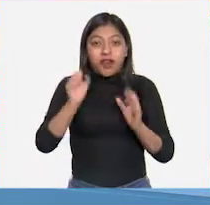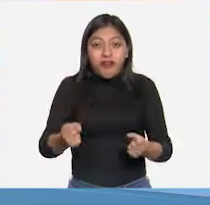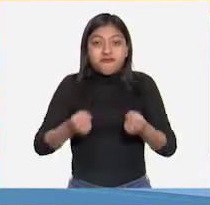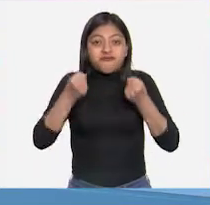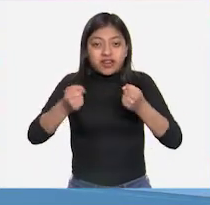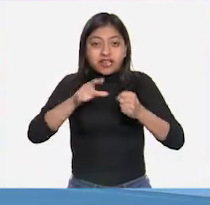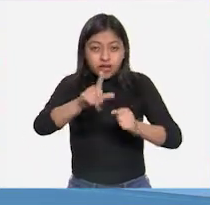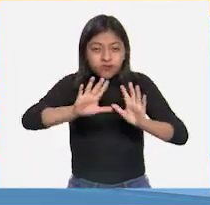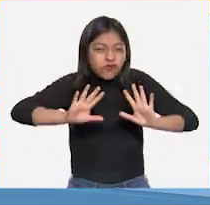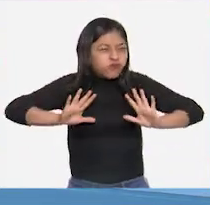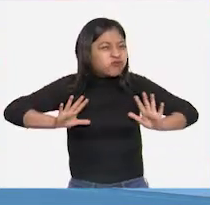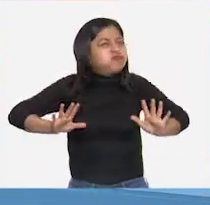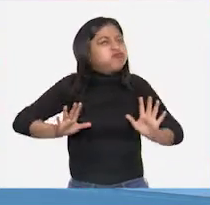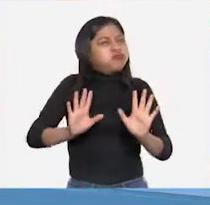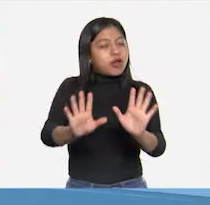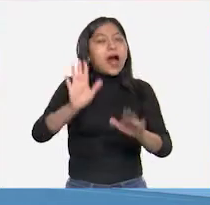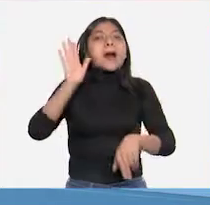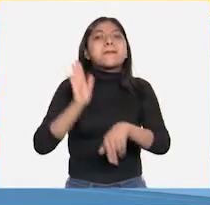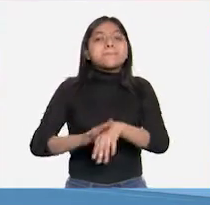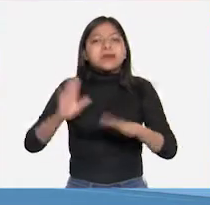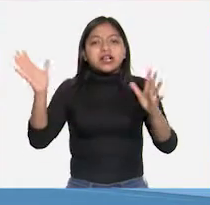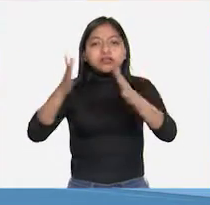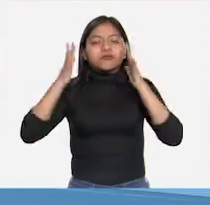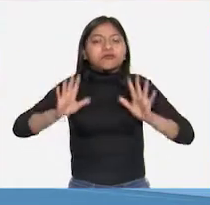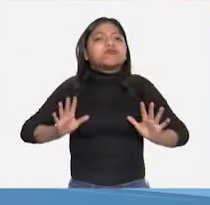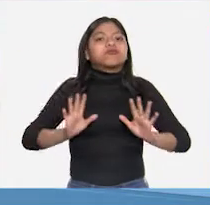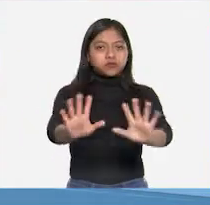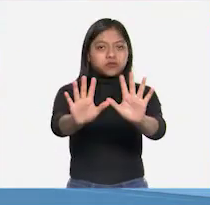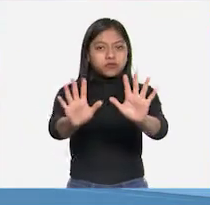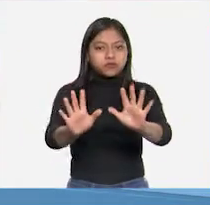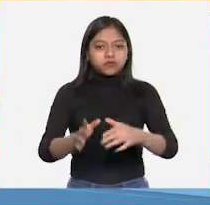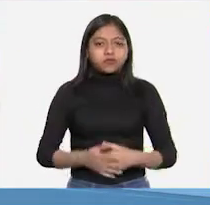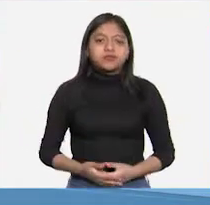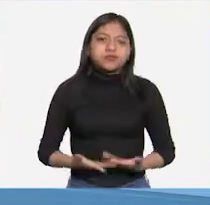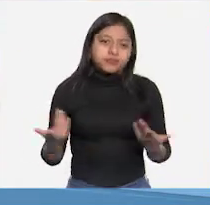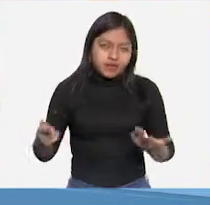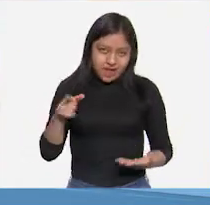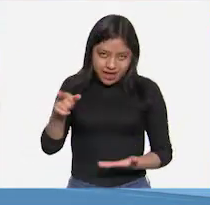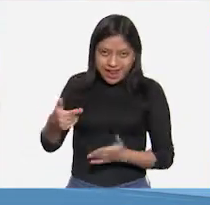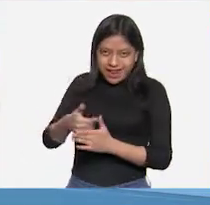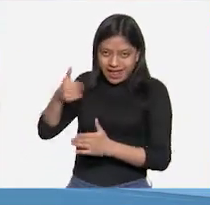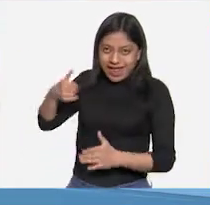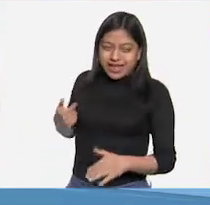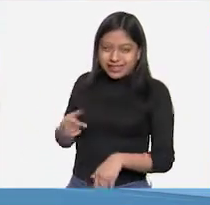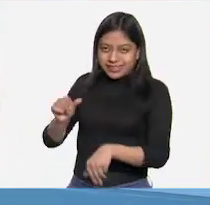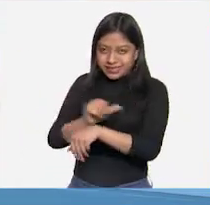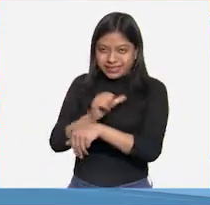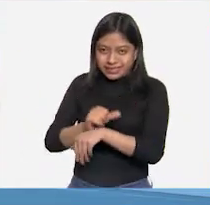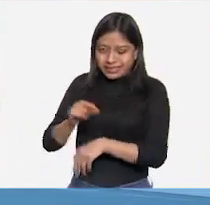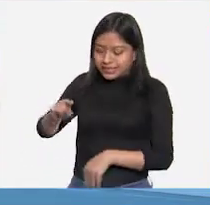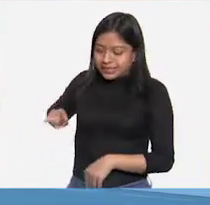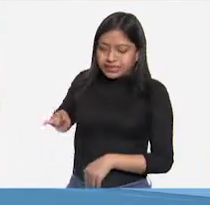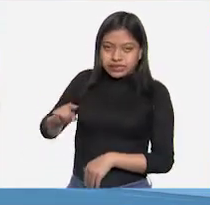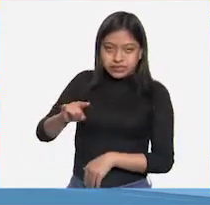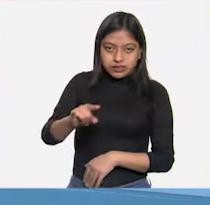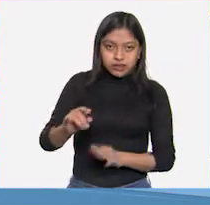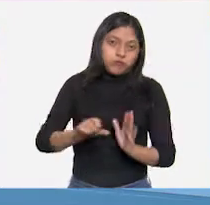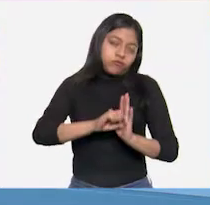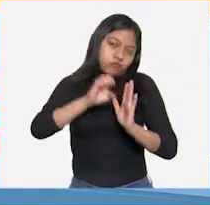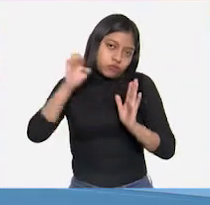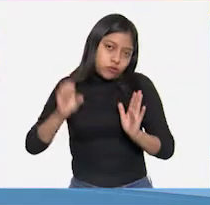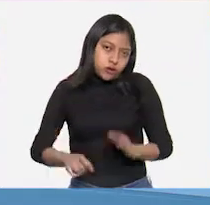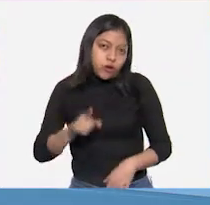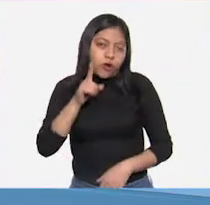empujamos algo, más a prisa irá, como el carrito que vimos hace ratito. Por otra parte, cuanto